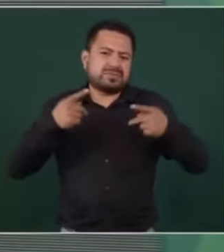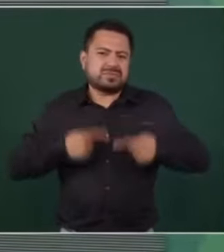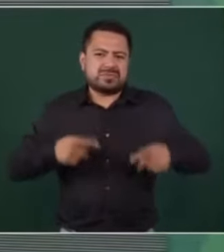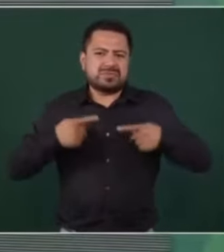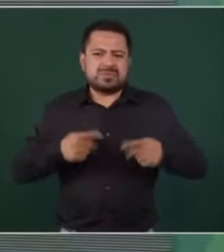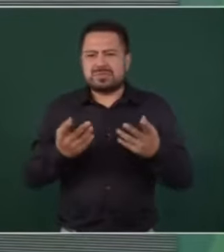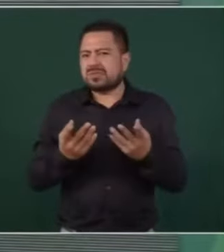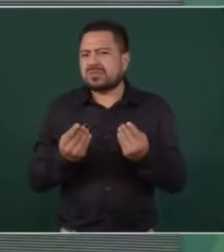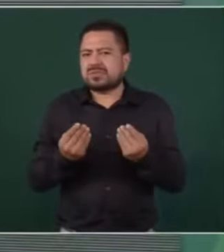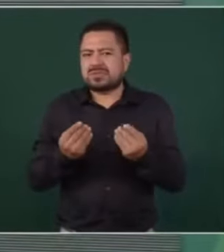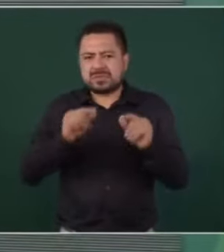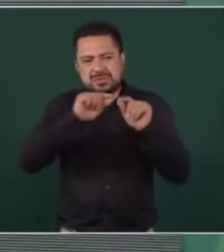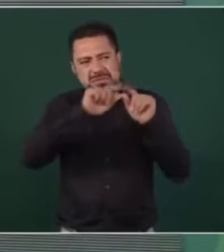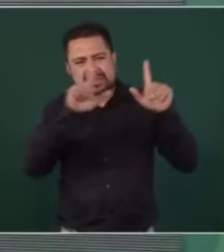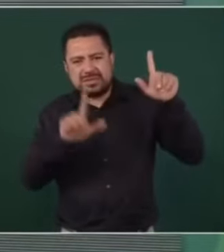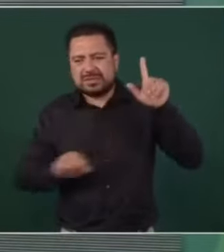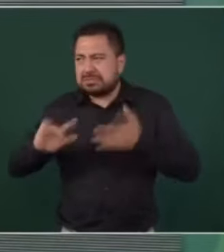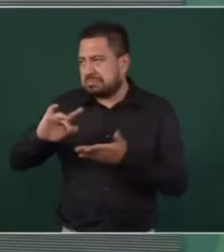de todo el país.